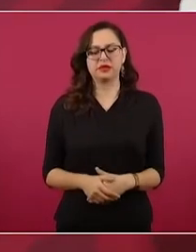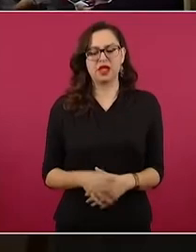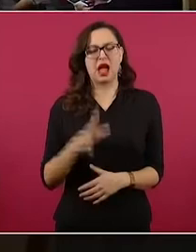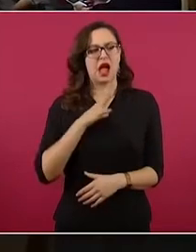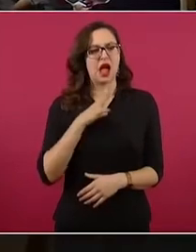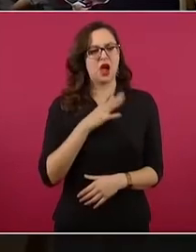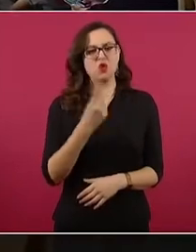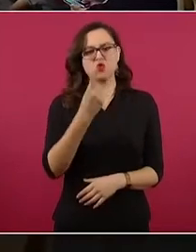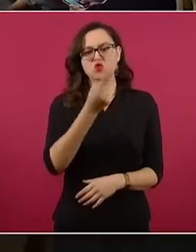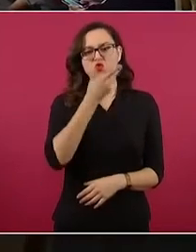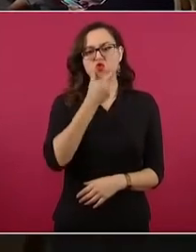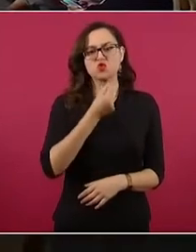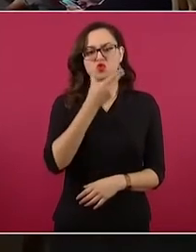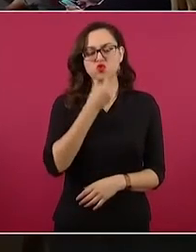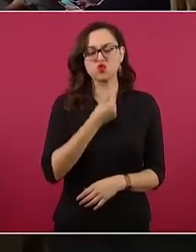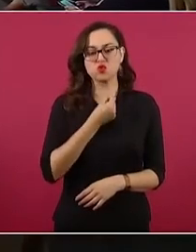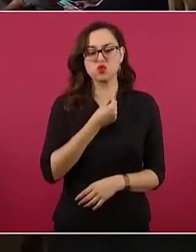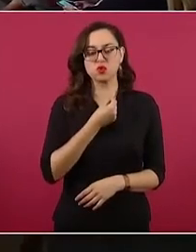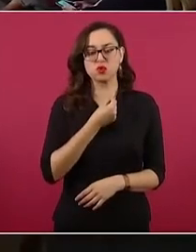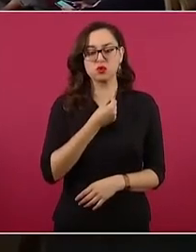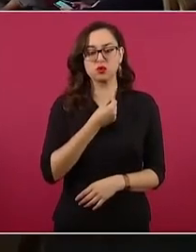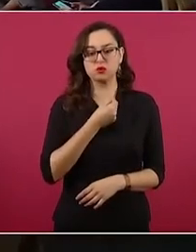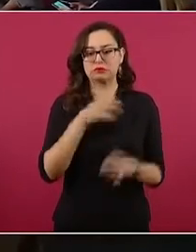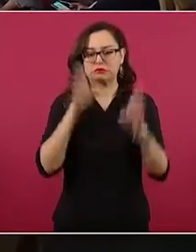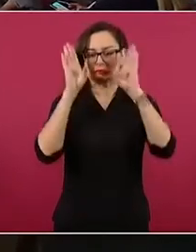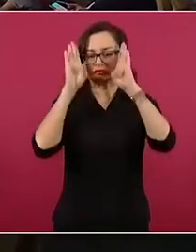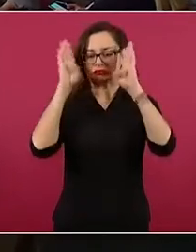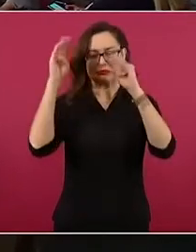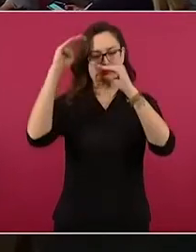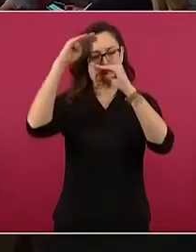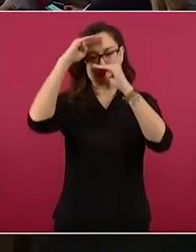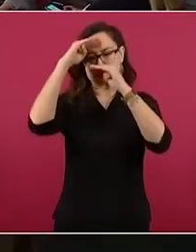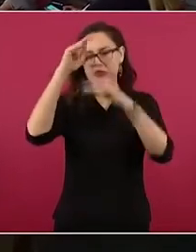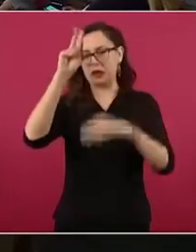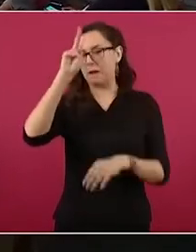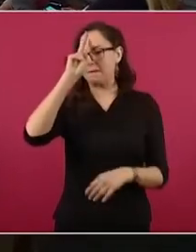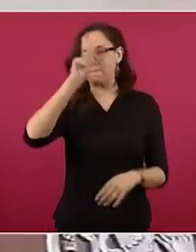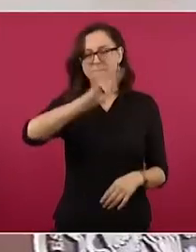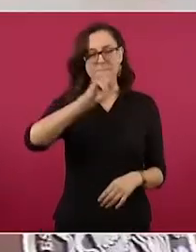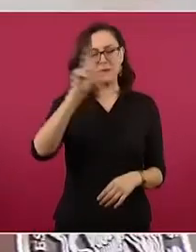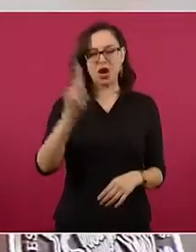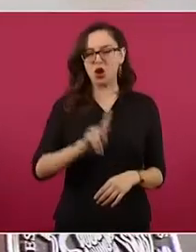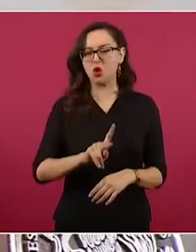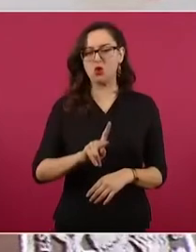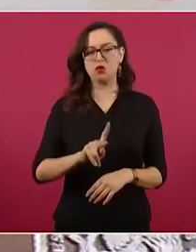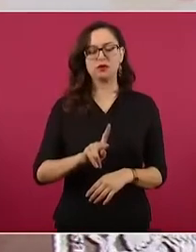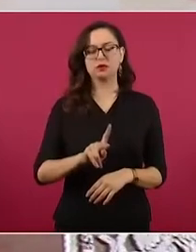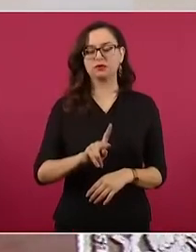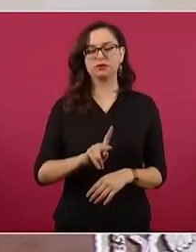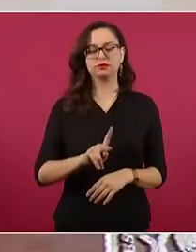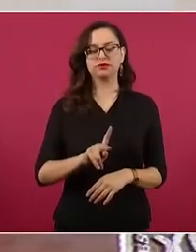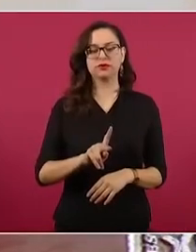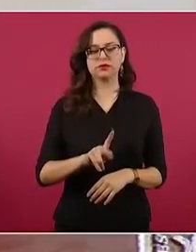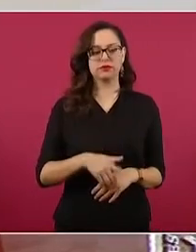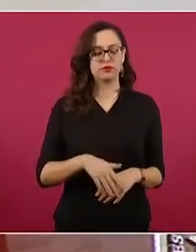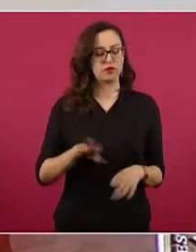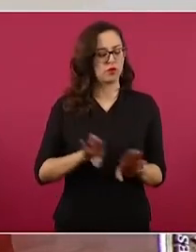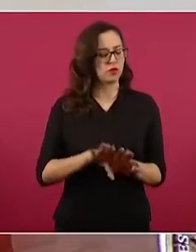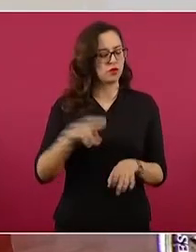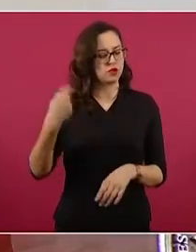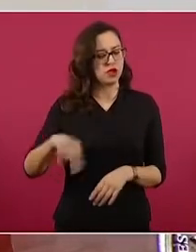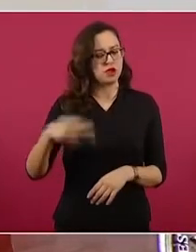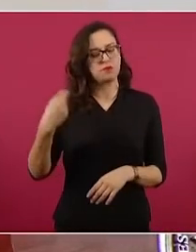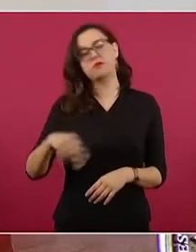muy conservador, a ver si me acuerdo,